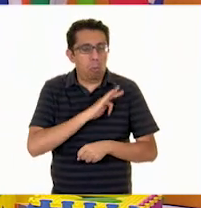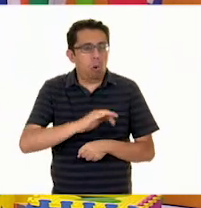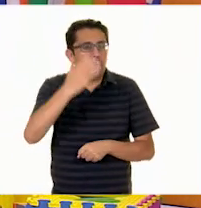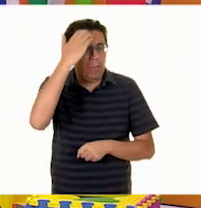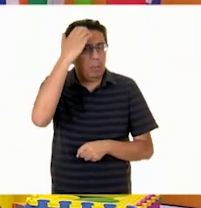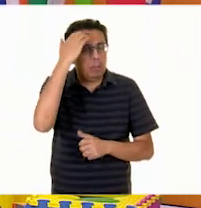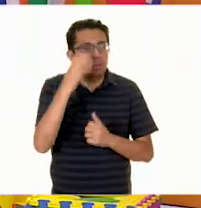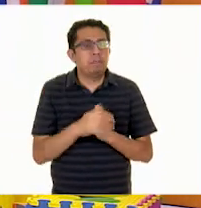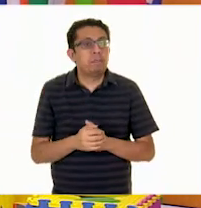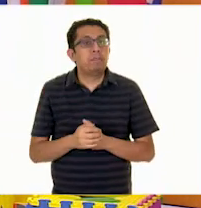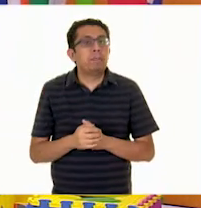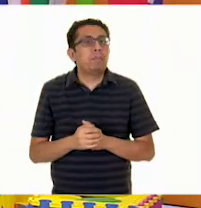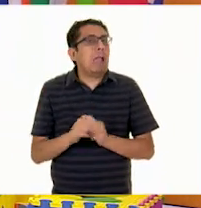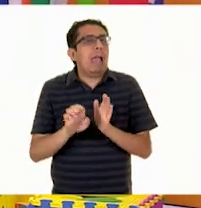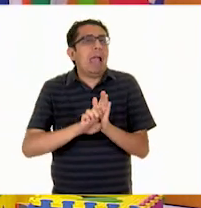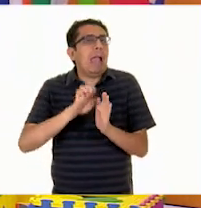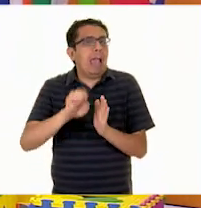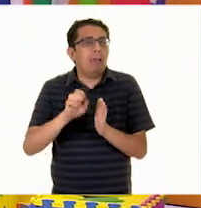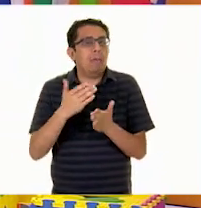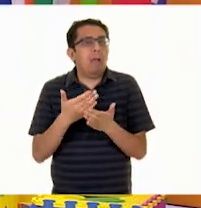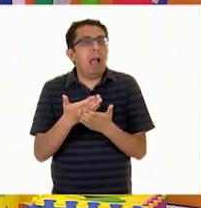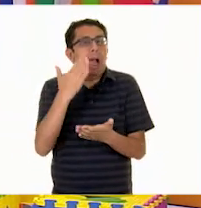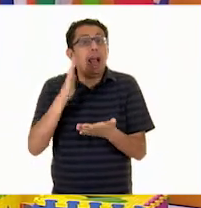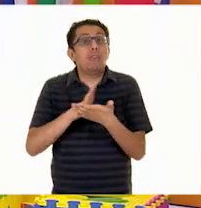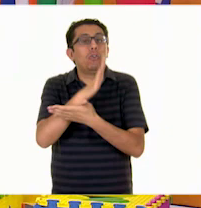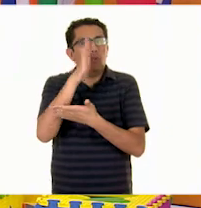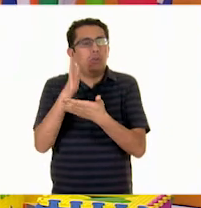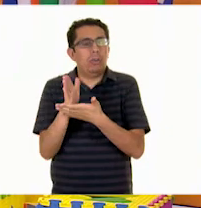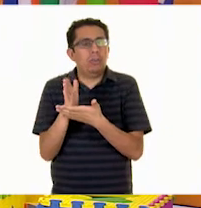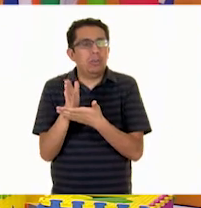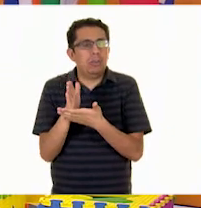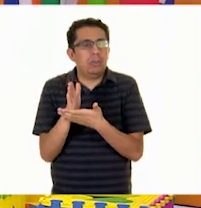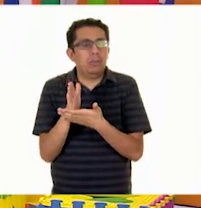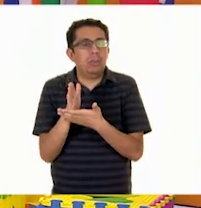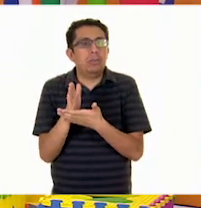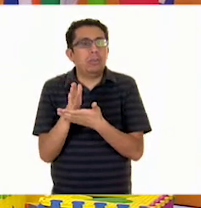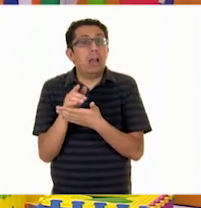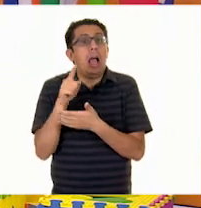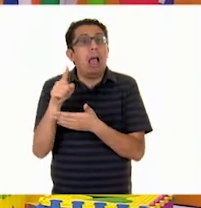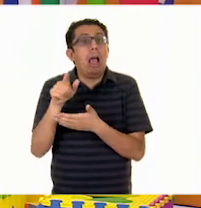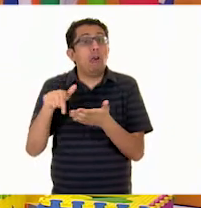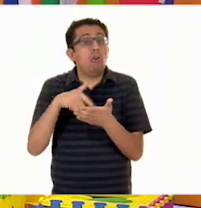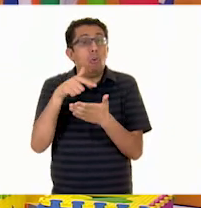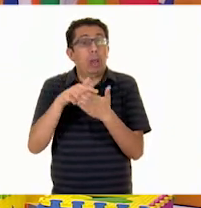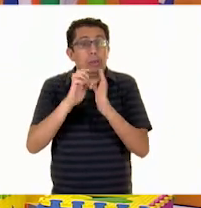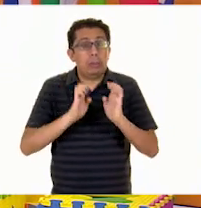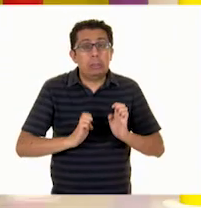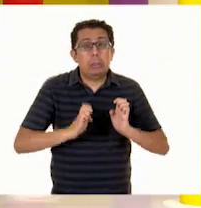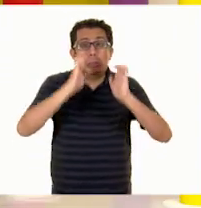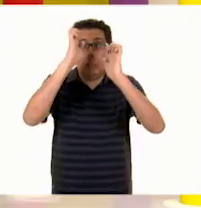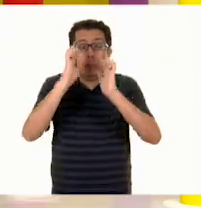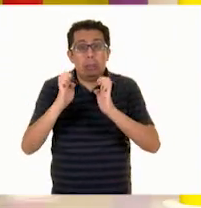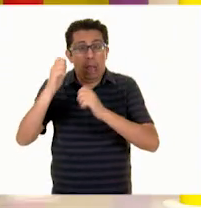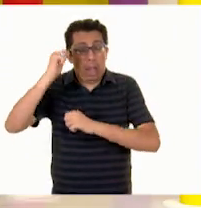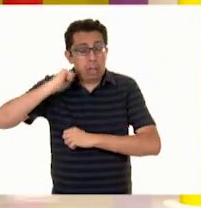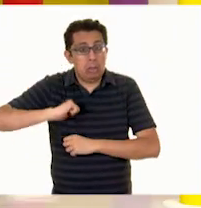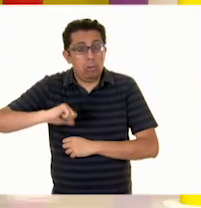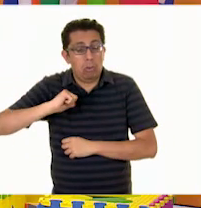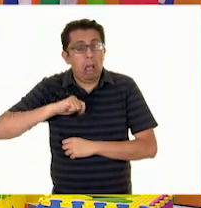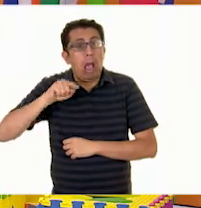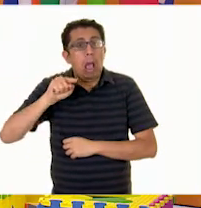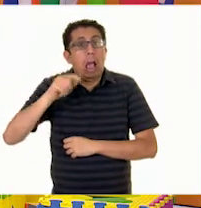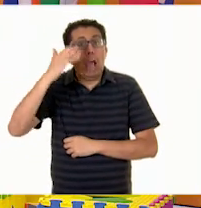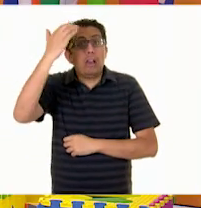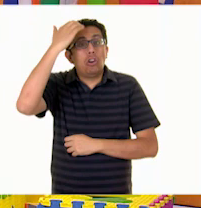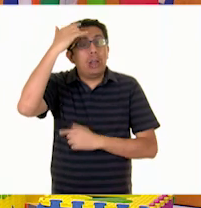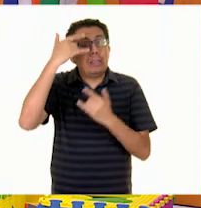Como cuando fuimos con la clase pasada a las zonas arqueológicas. Ahí conocimos la historia